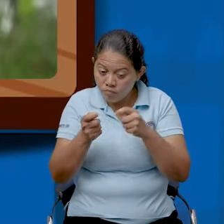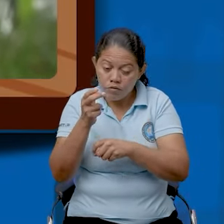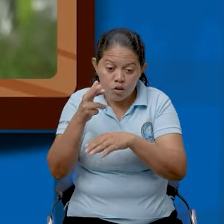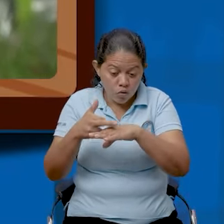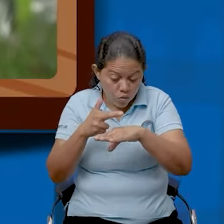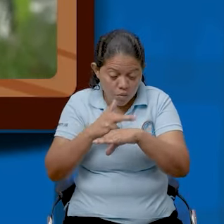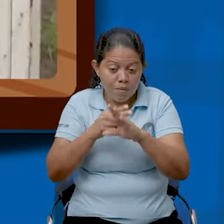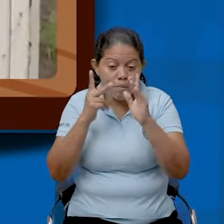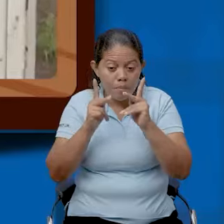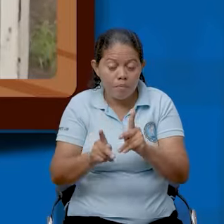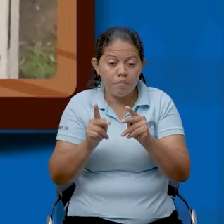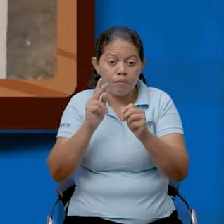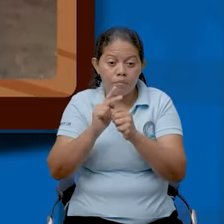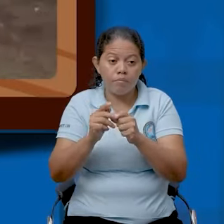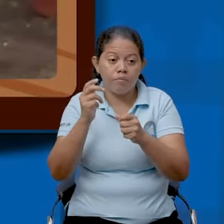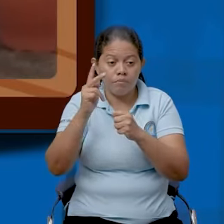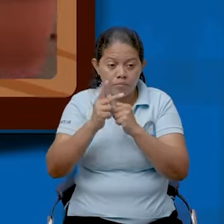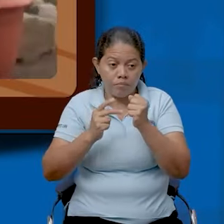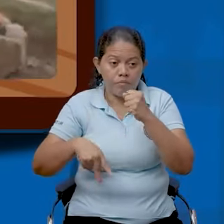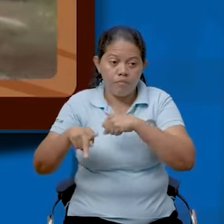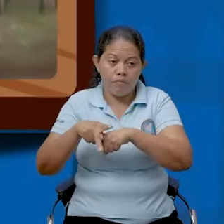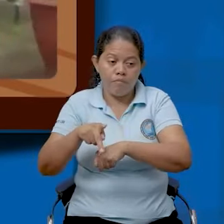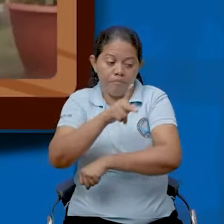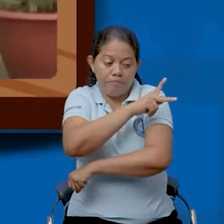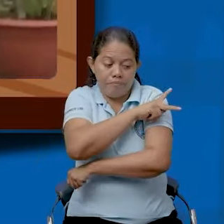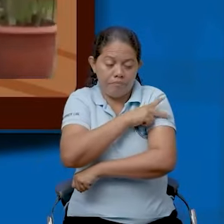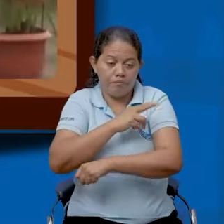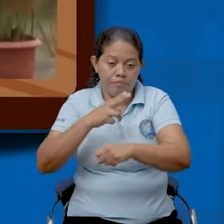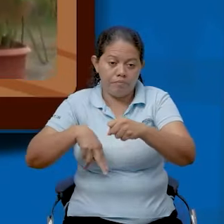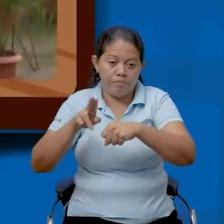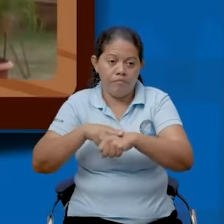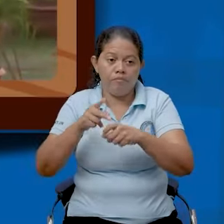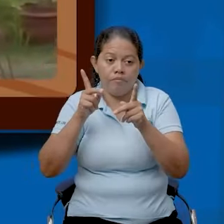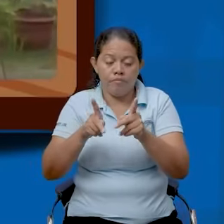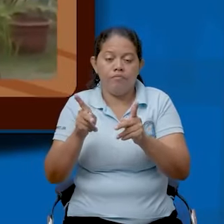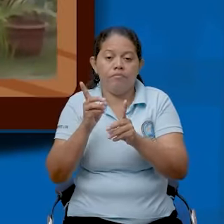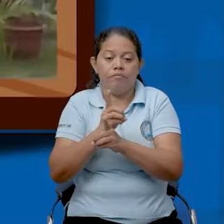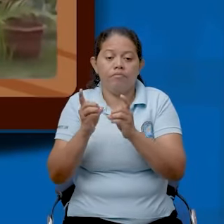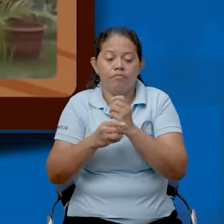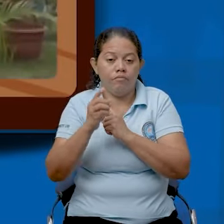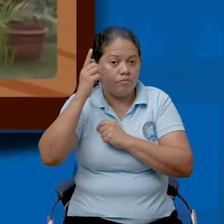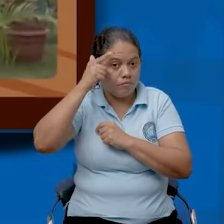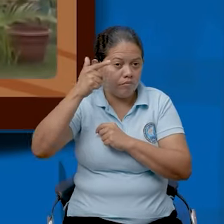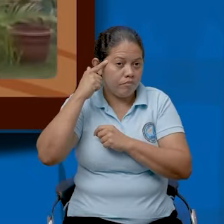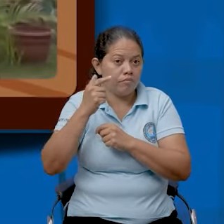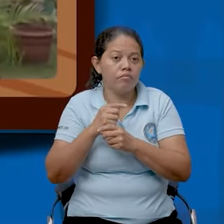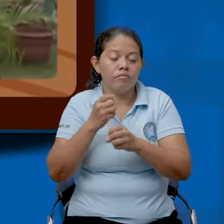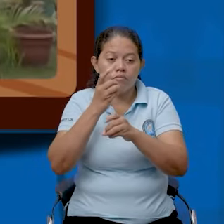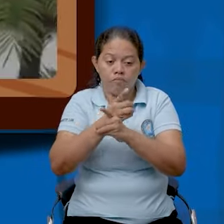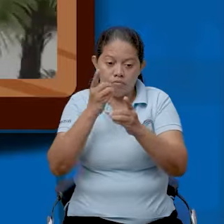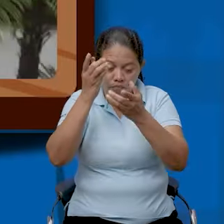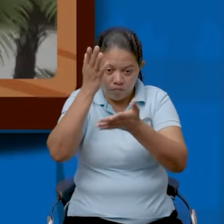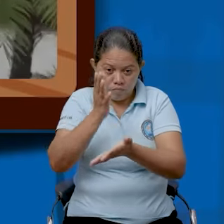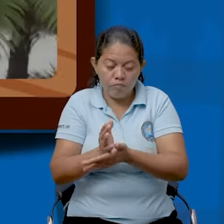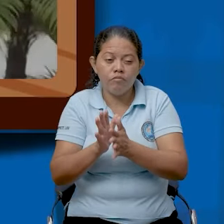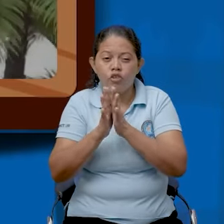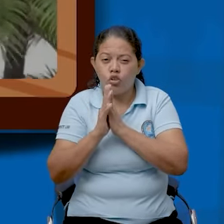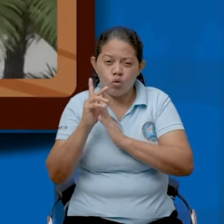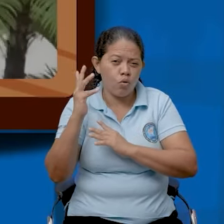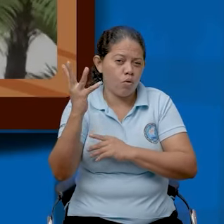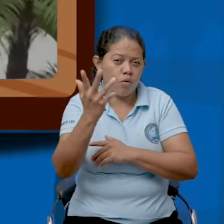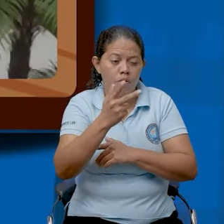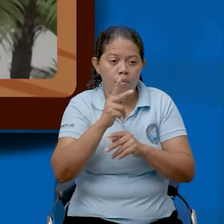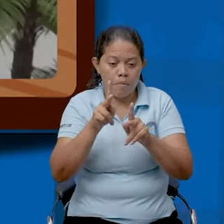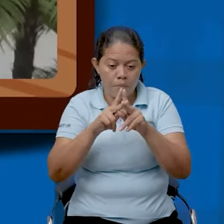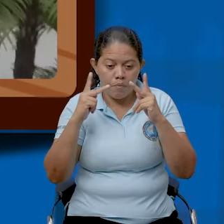orientadas por nuestra Jefatura Nacional y nuestra Jefatura Suprema. Nuestro buen gobierno mandata a que todo